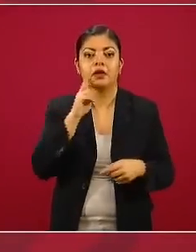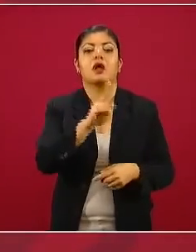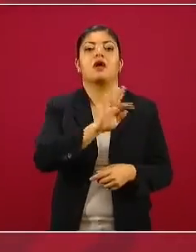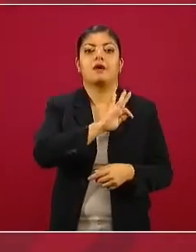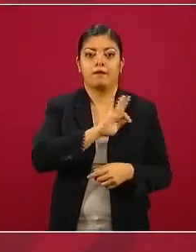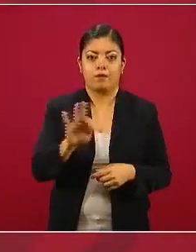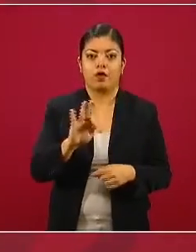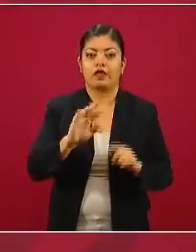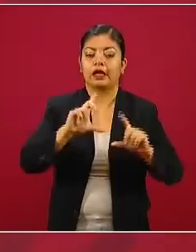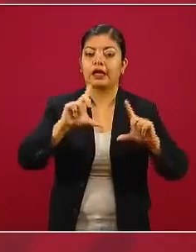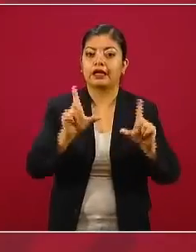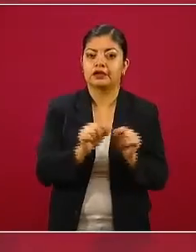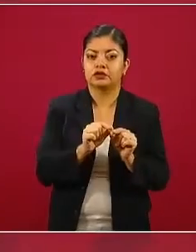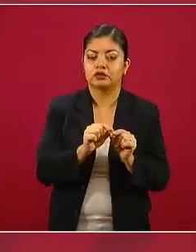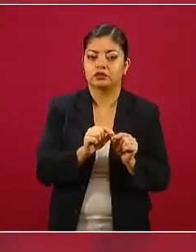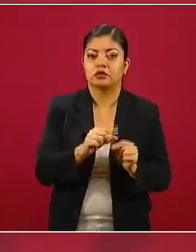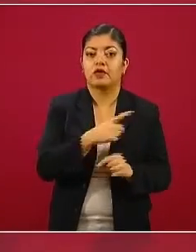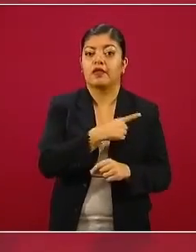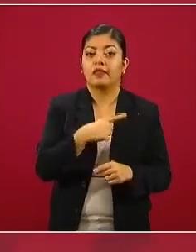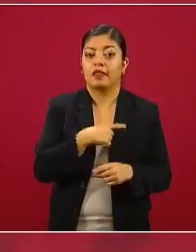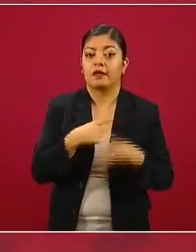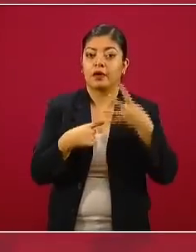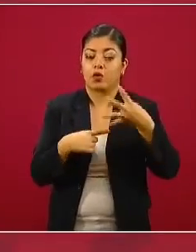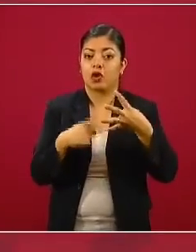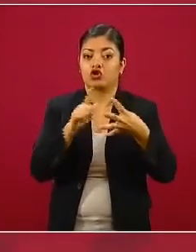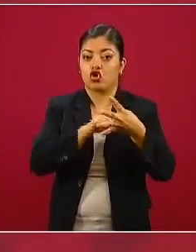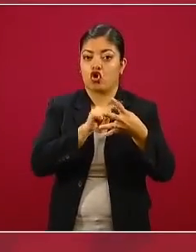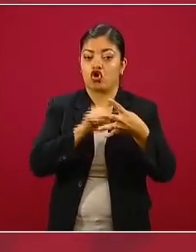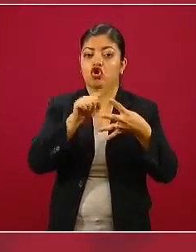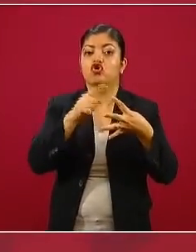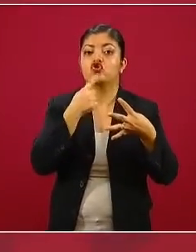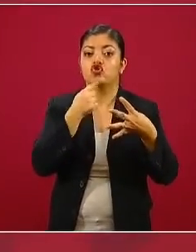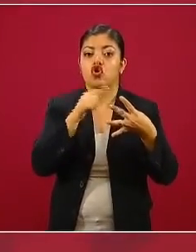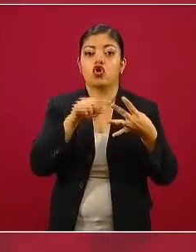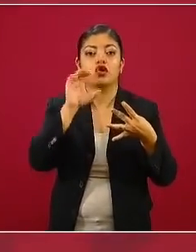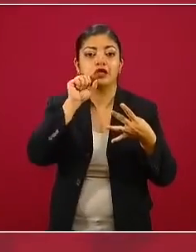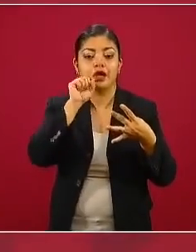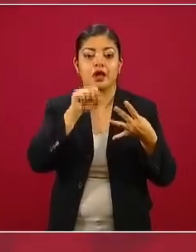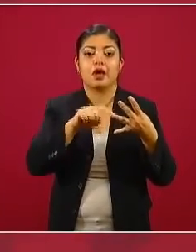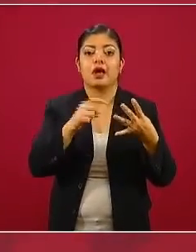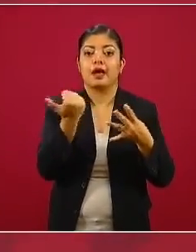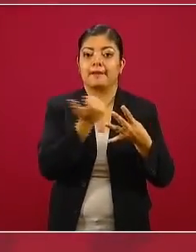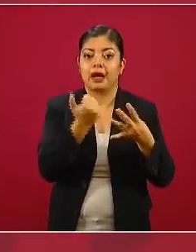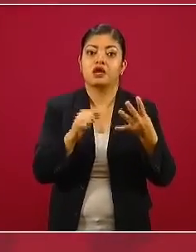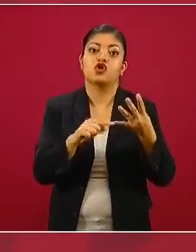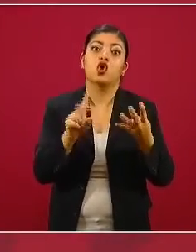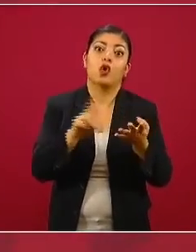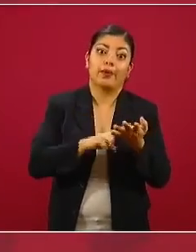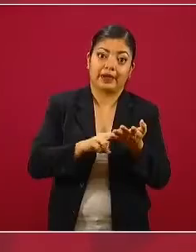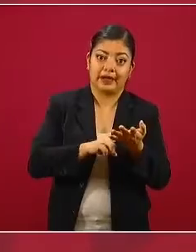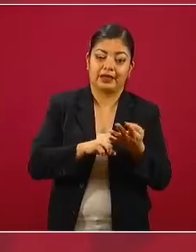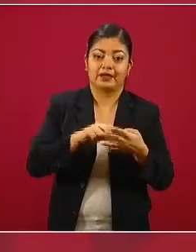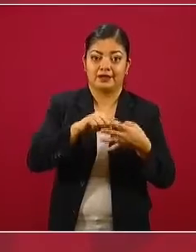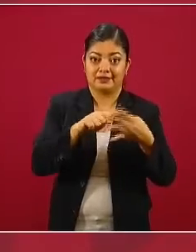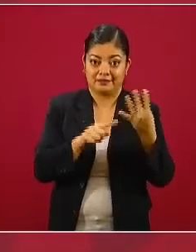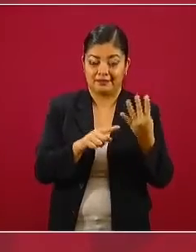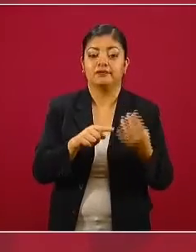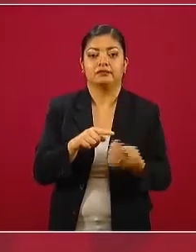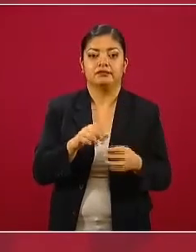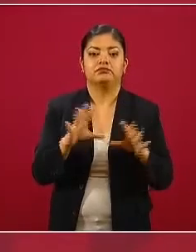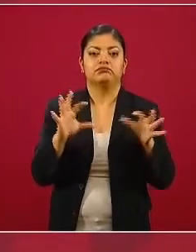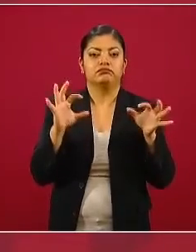de manera resumen cuatro colores, rojo, naranja, amarillo o verde, que corresponden